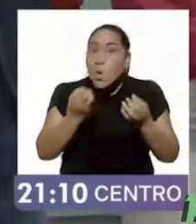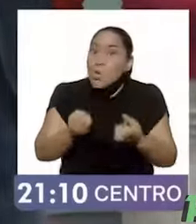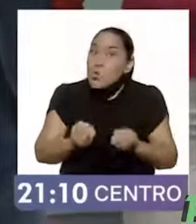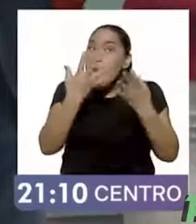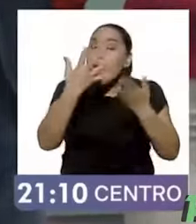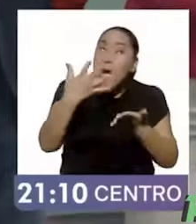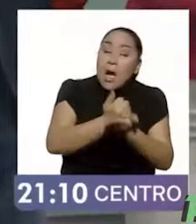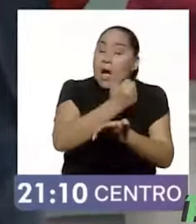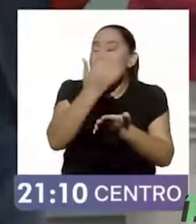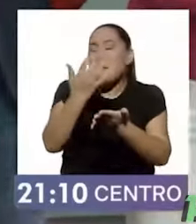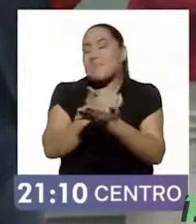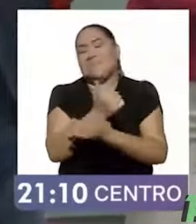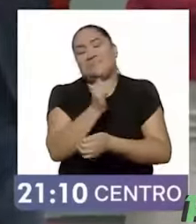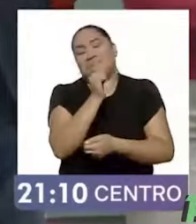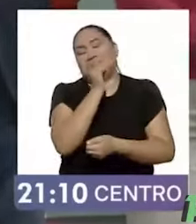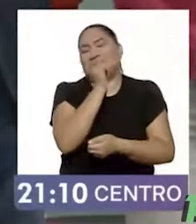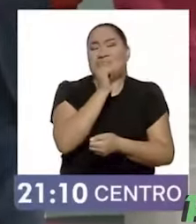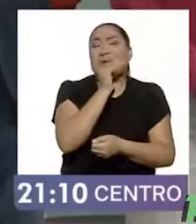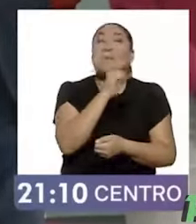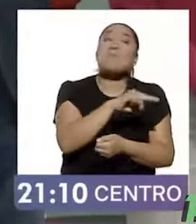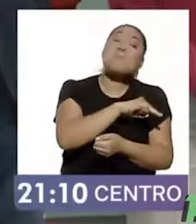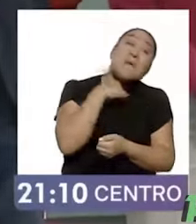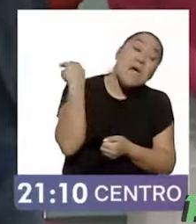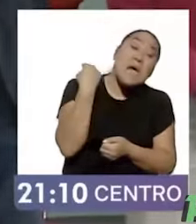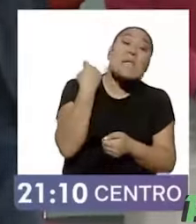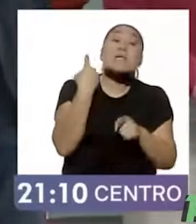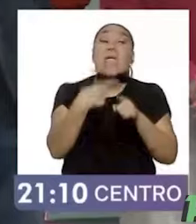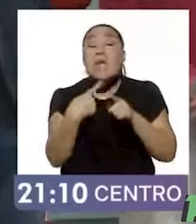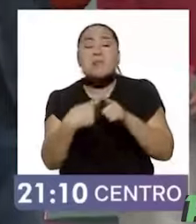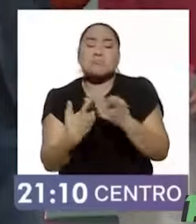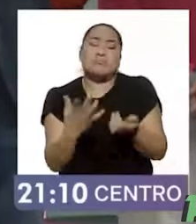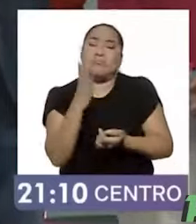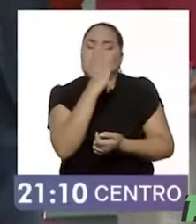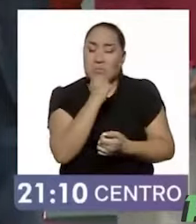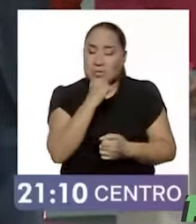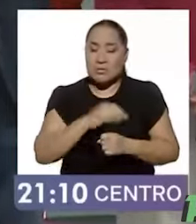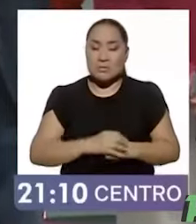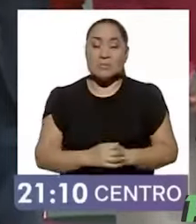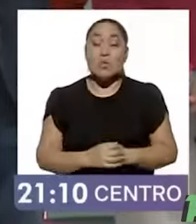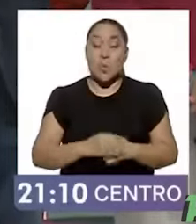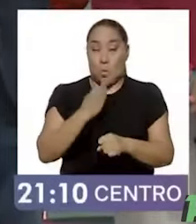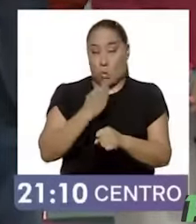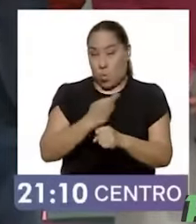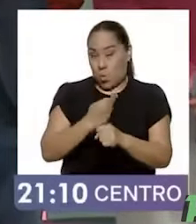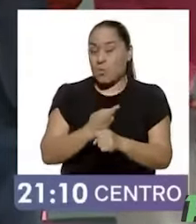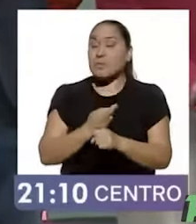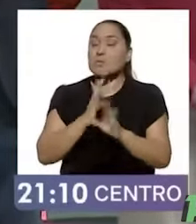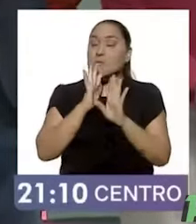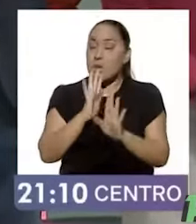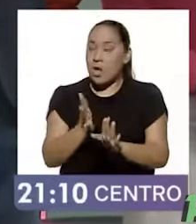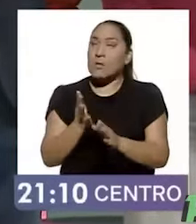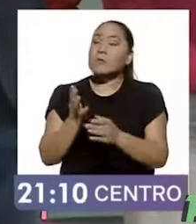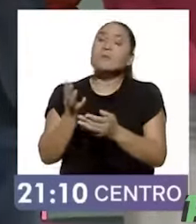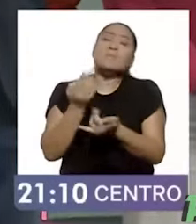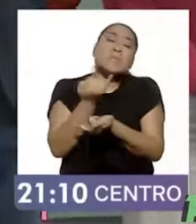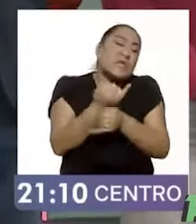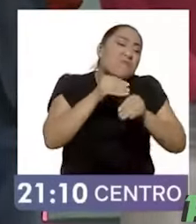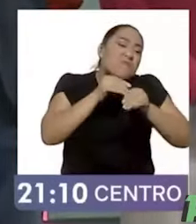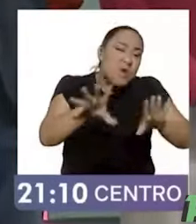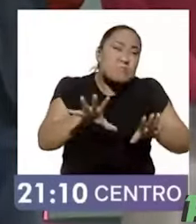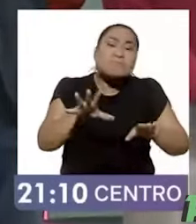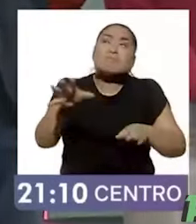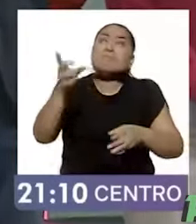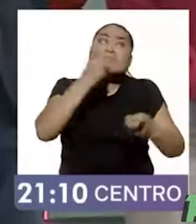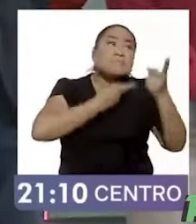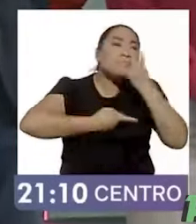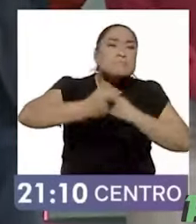los triunfos y derrotas electorales. La información que estamos recibiendo de distintos estados